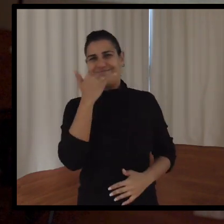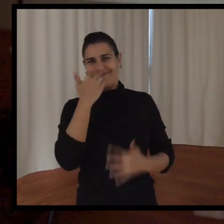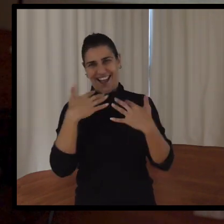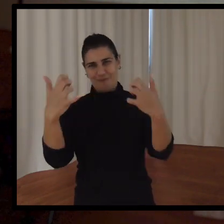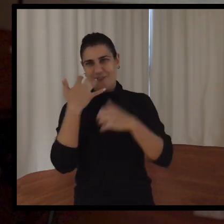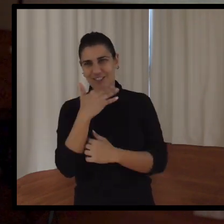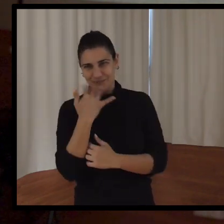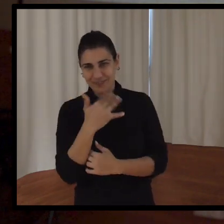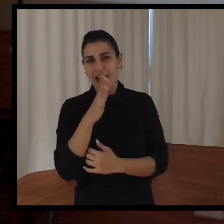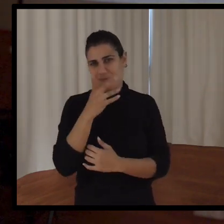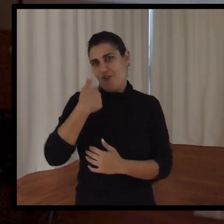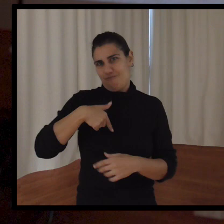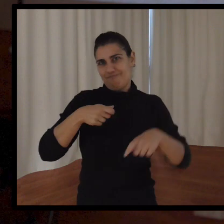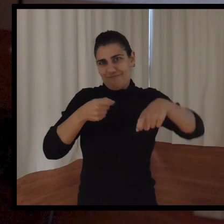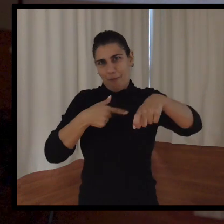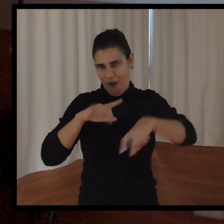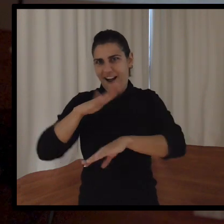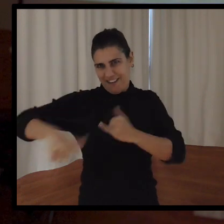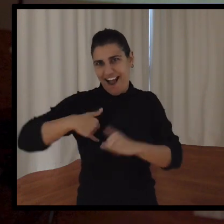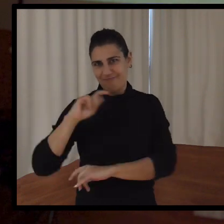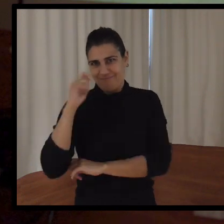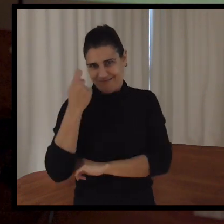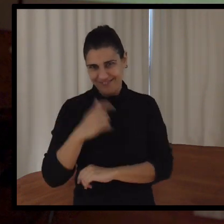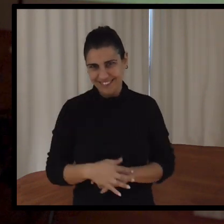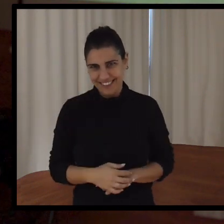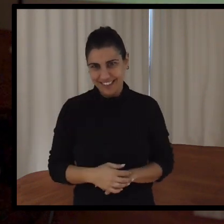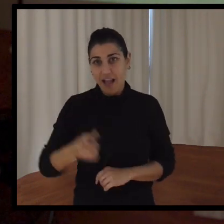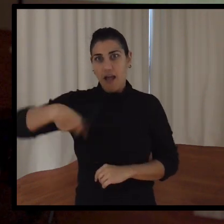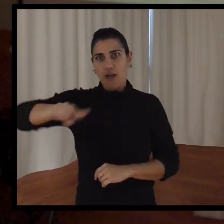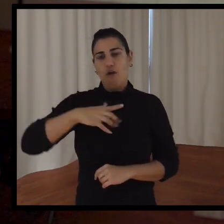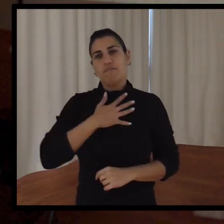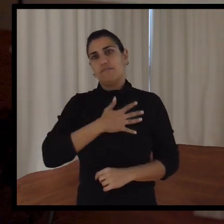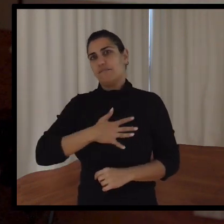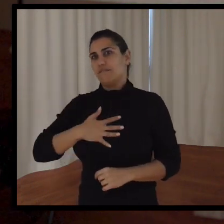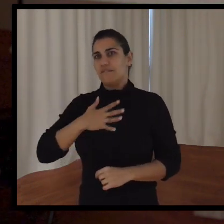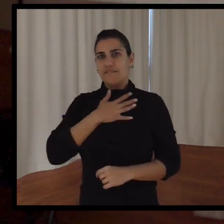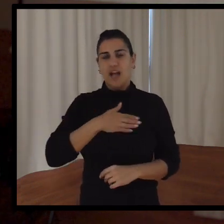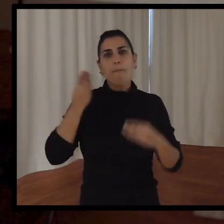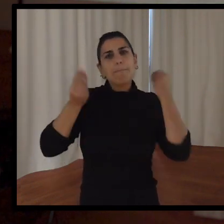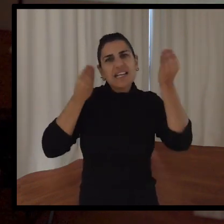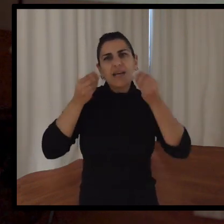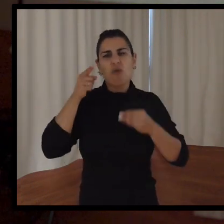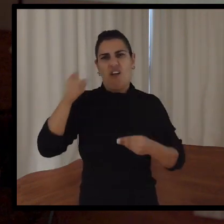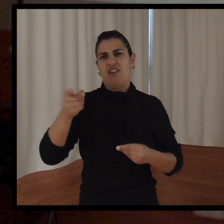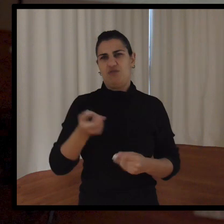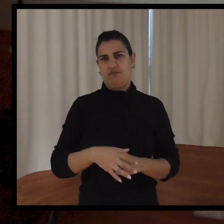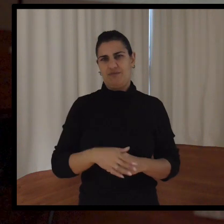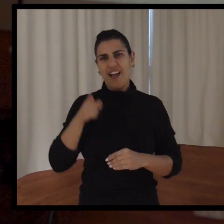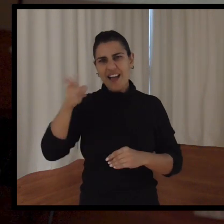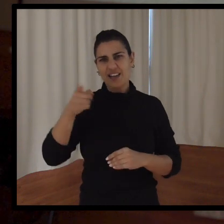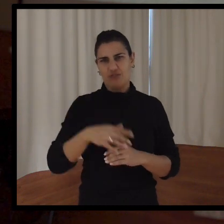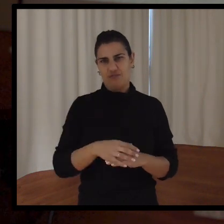ellos estaban muy agradecidos y nosotros pensamos que ese es el verdadero espíritu de la Liga Genuin.